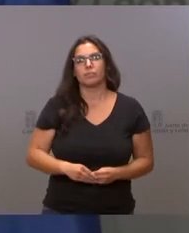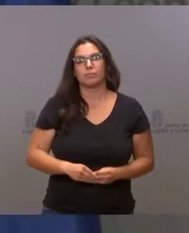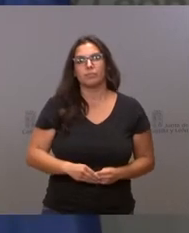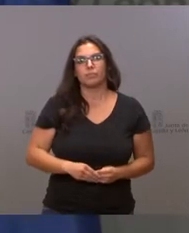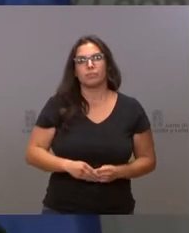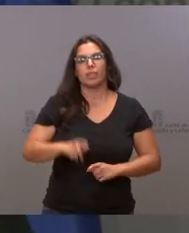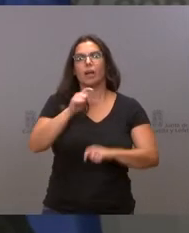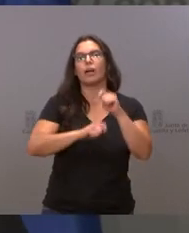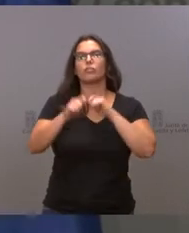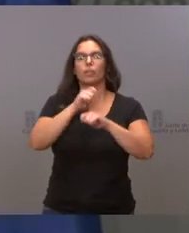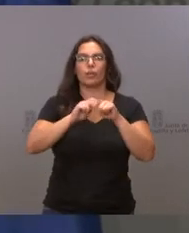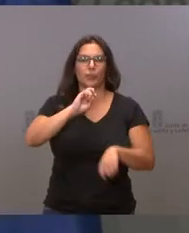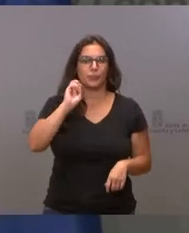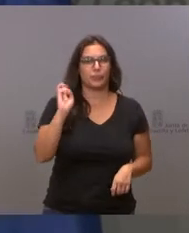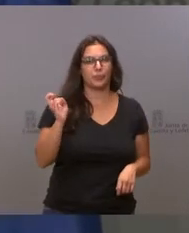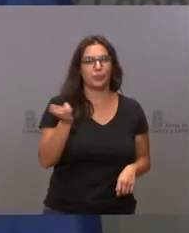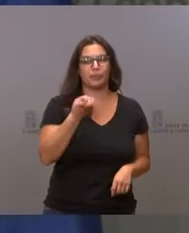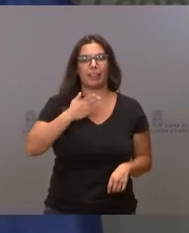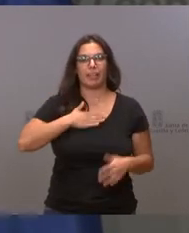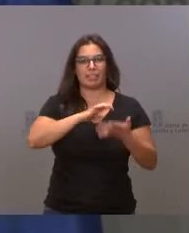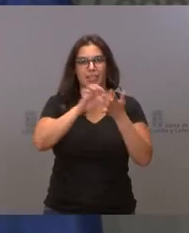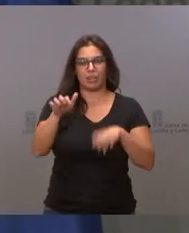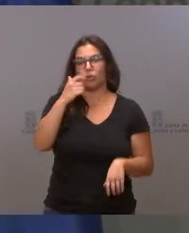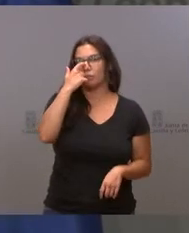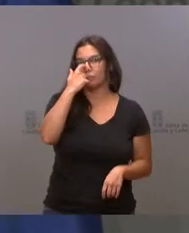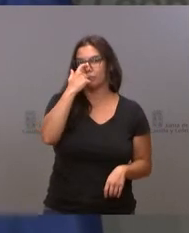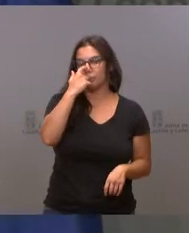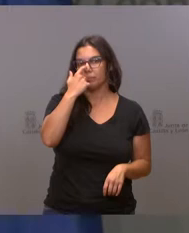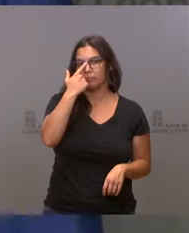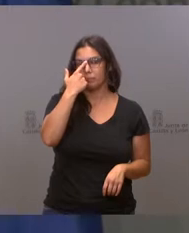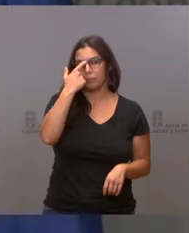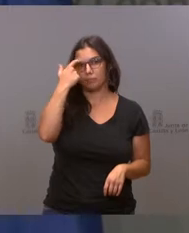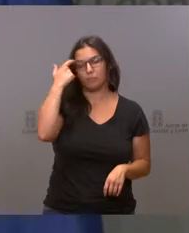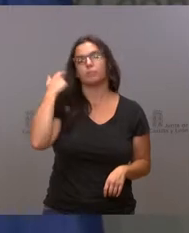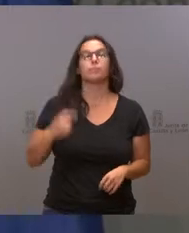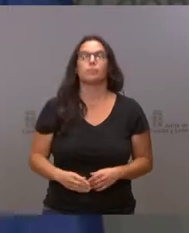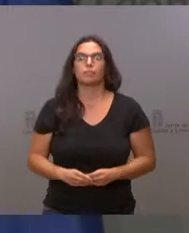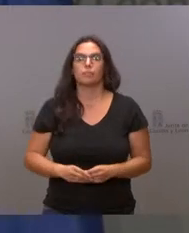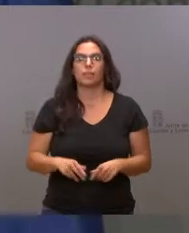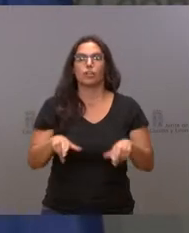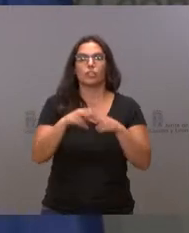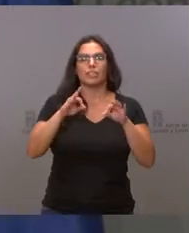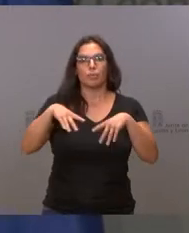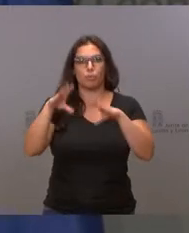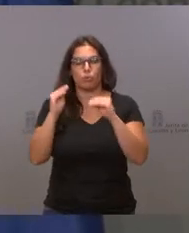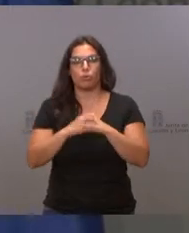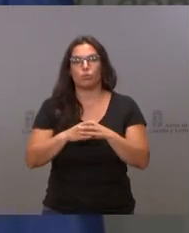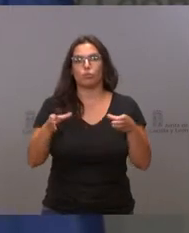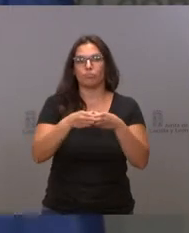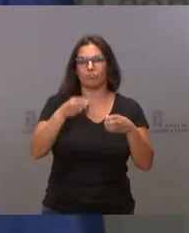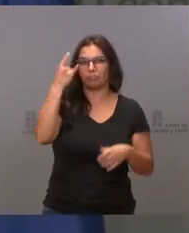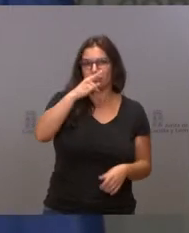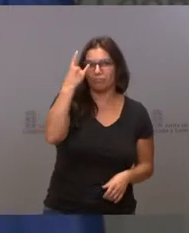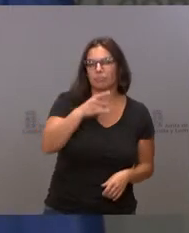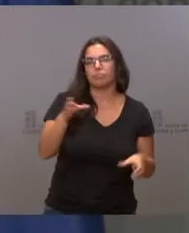agrupaciones de sociedades castellanas y leonesas. La Sociedad Burgalesa de Cuba, la Colonia Salmantina, la